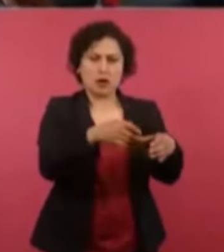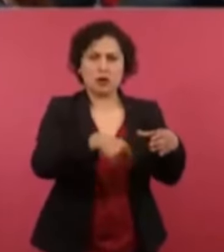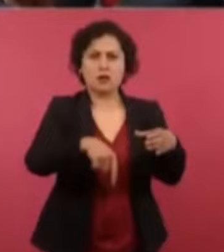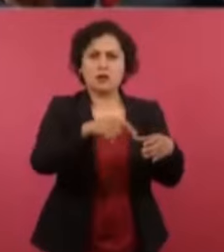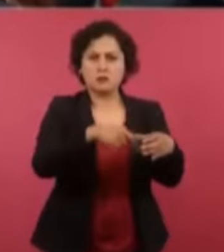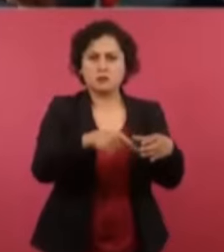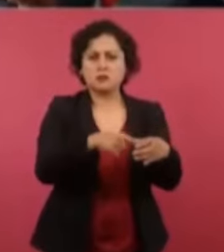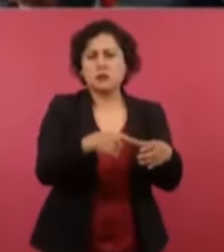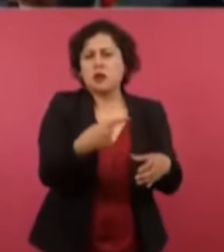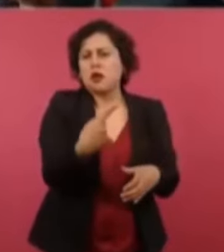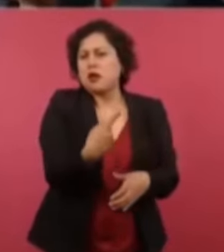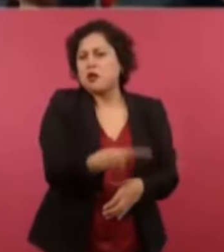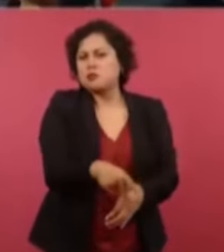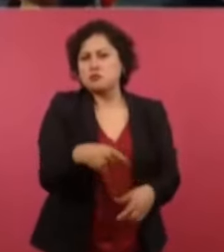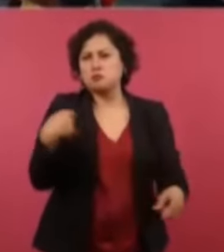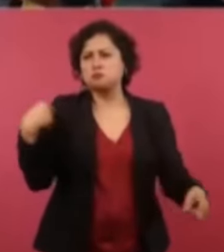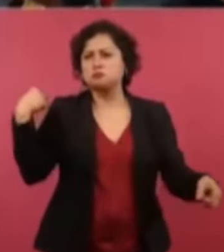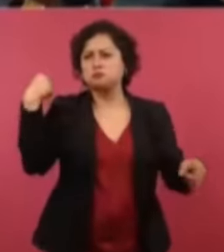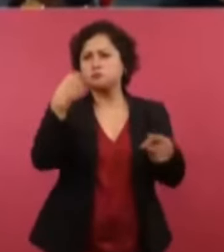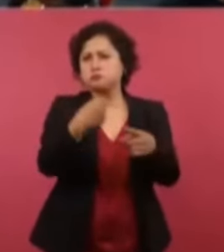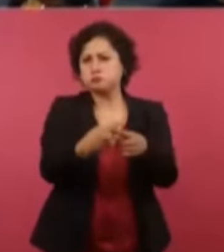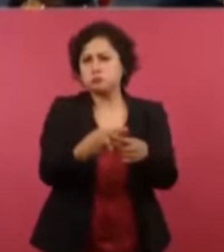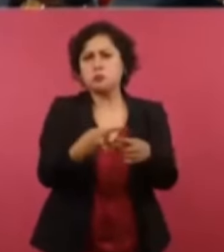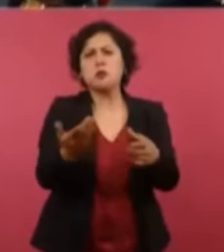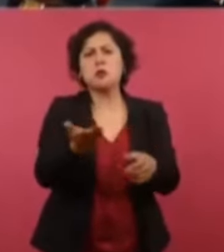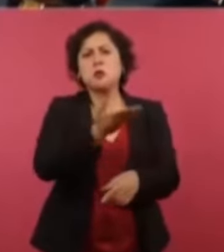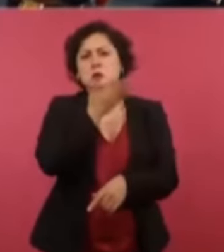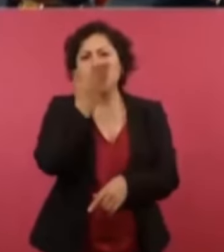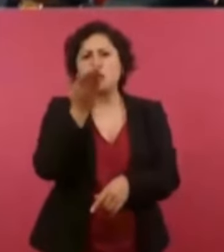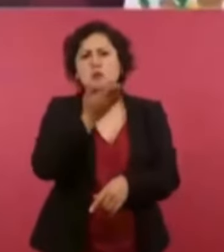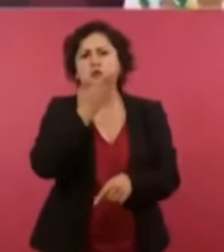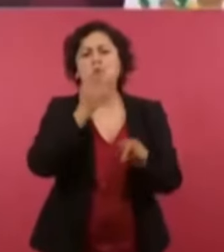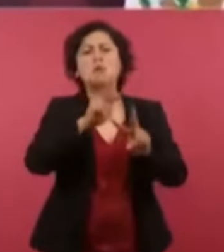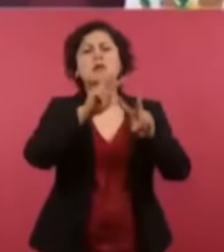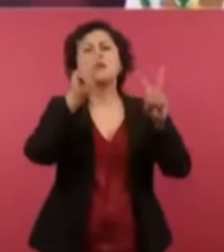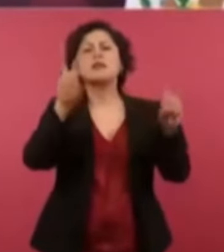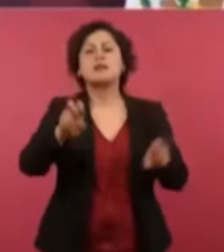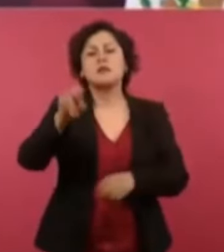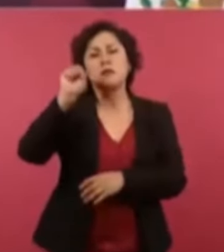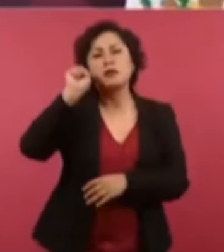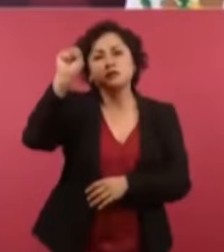tradicionales del sindicalismo mexicano, que ya están